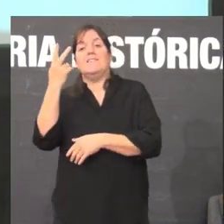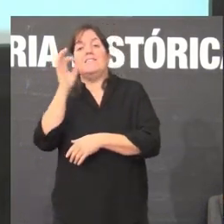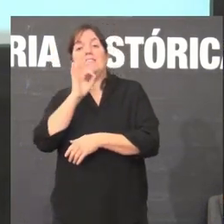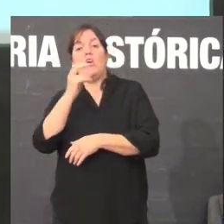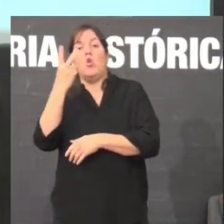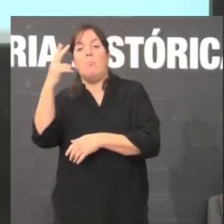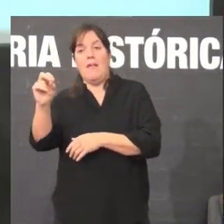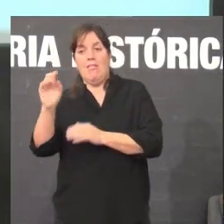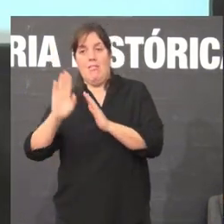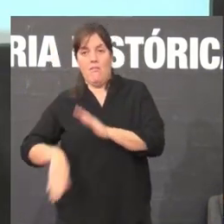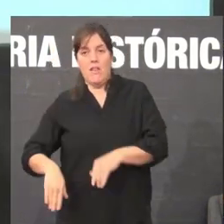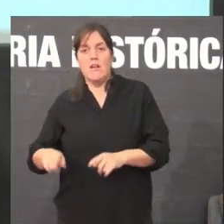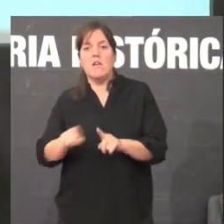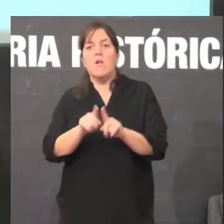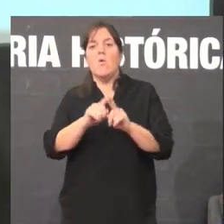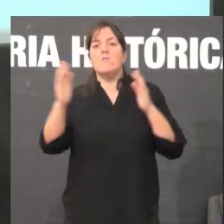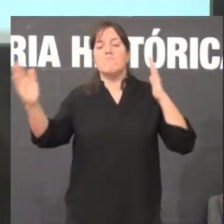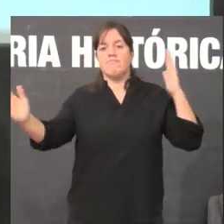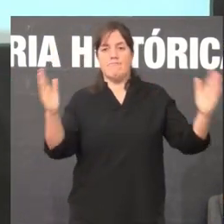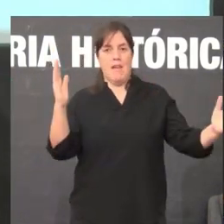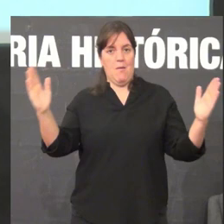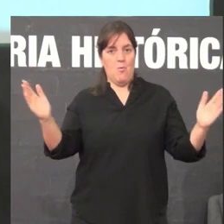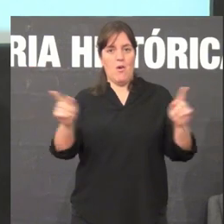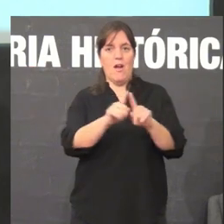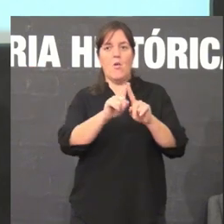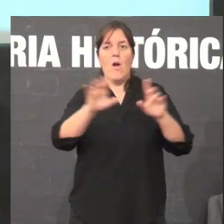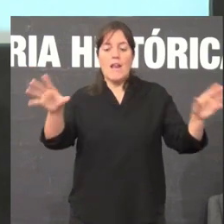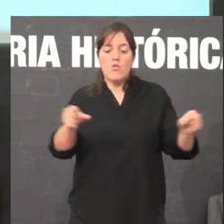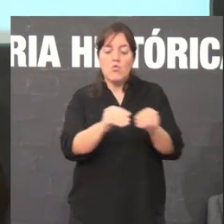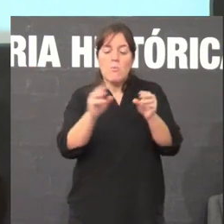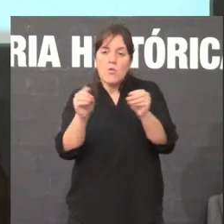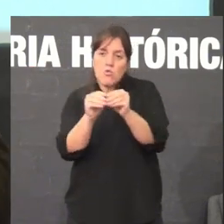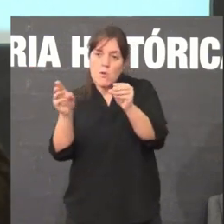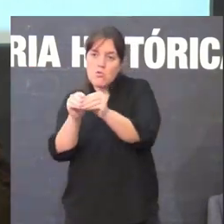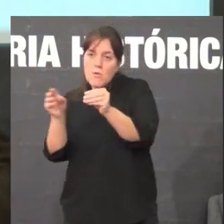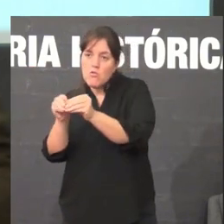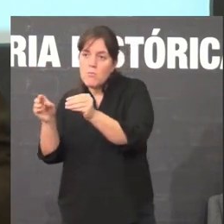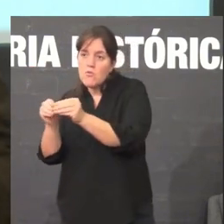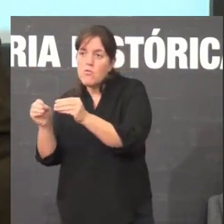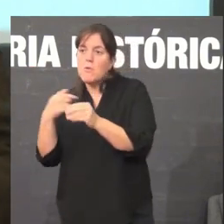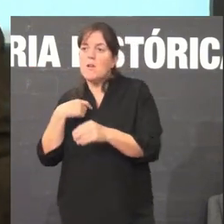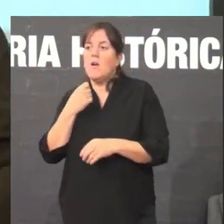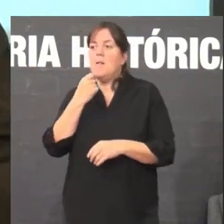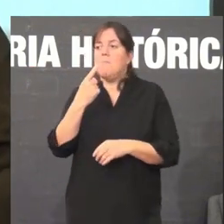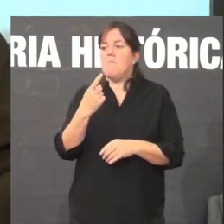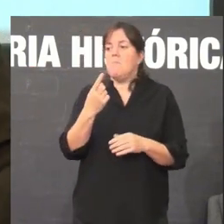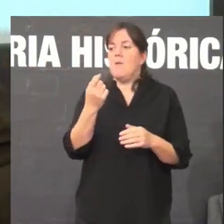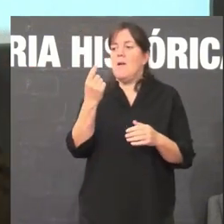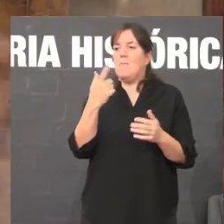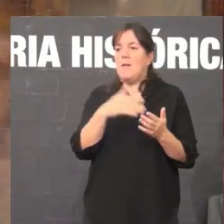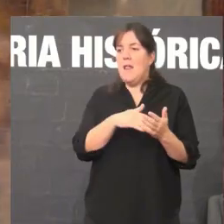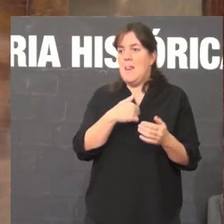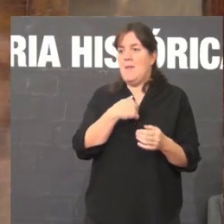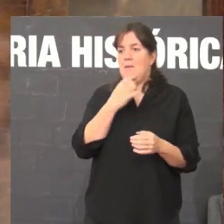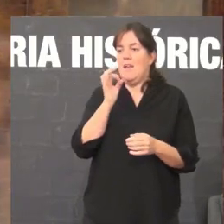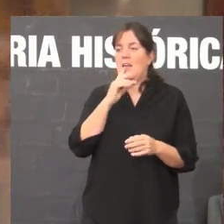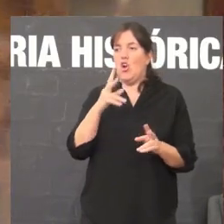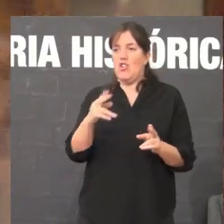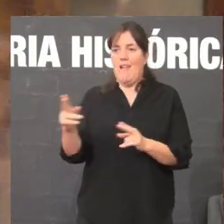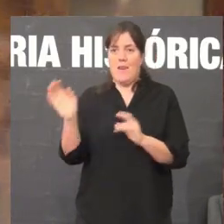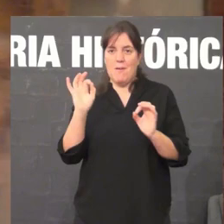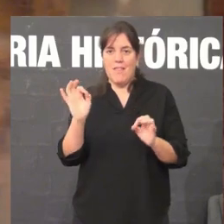así os principais eventos, en xeral resumidiños, o momento que pasaba das mil páxinas, e dixen hai que cortar, hai que cortar.